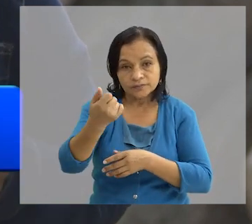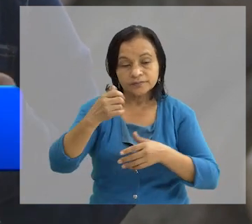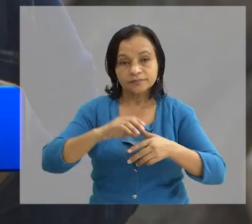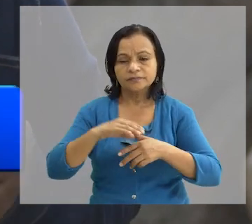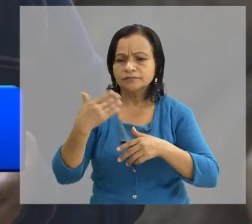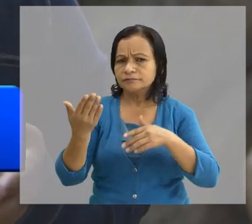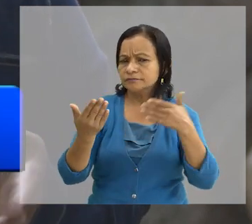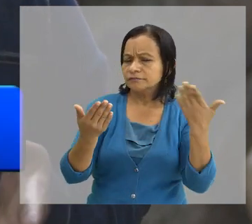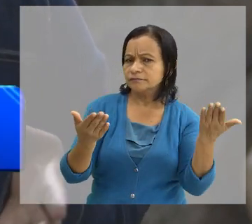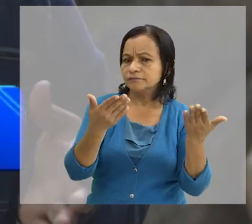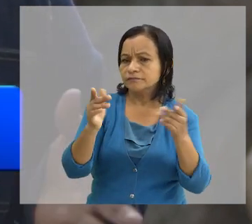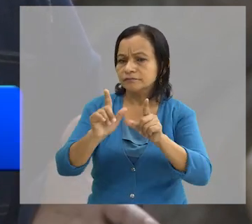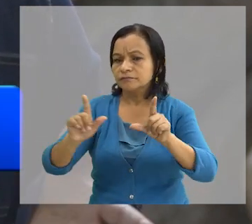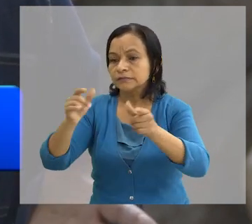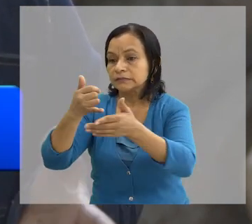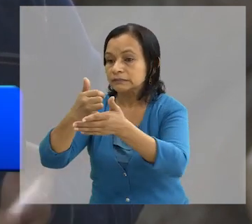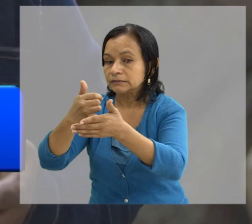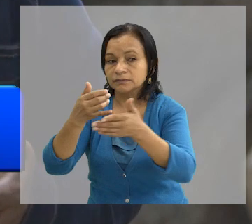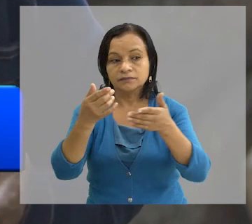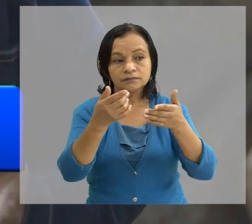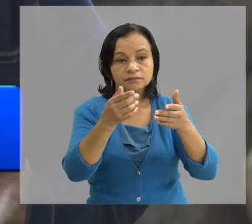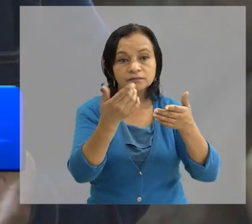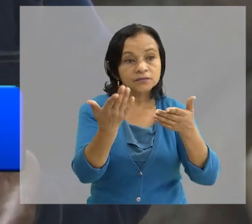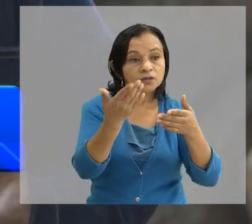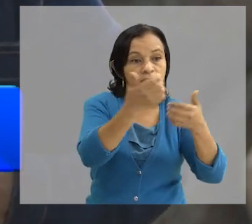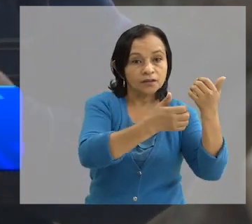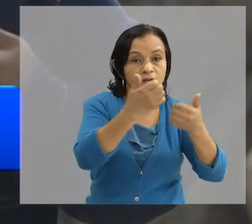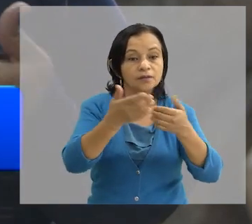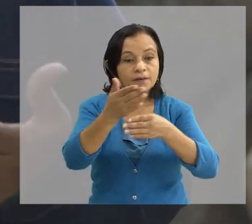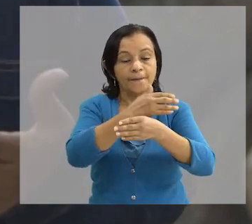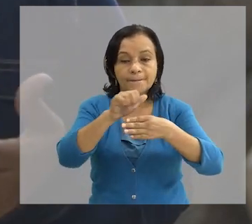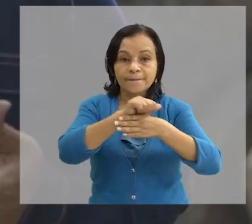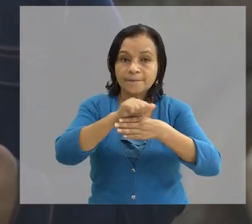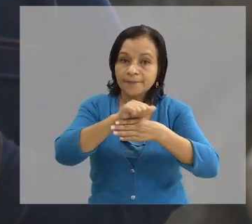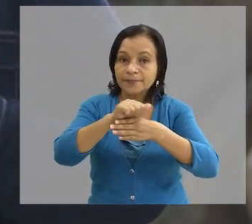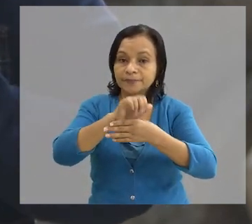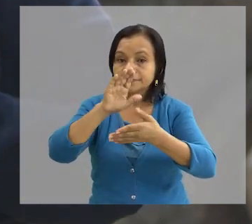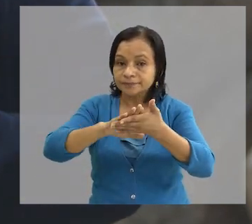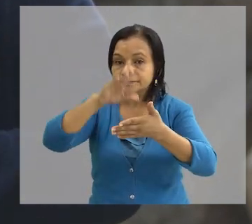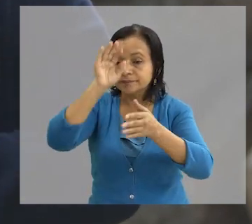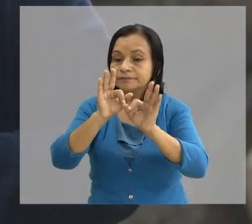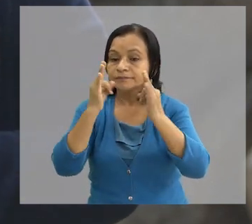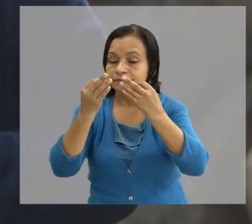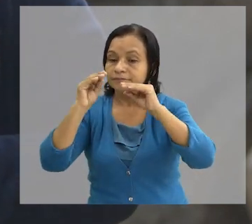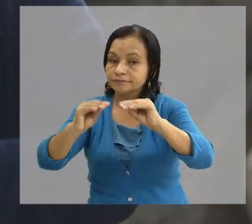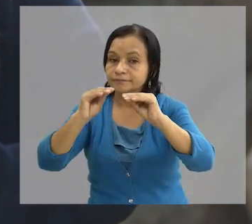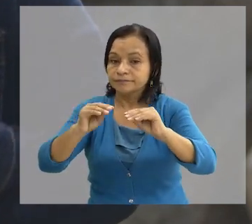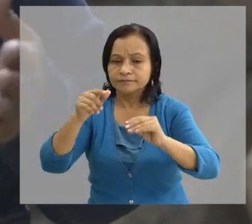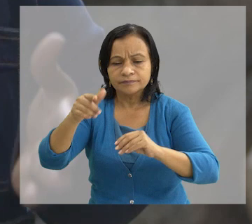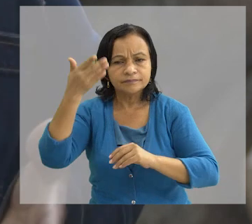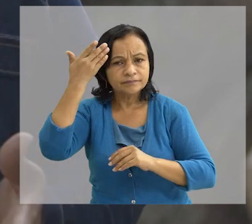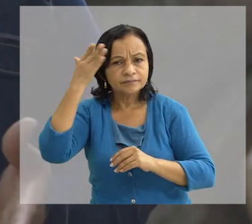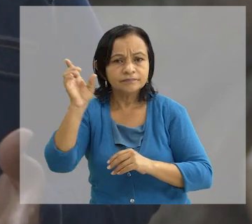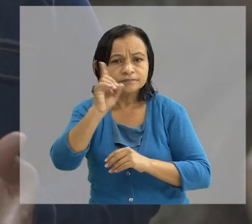Conocer cuáles son los lugares vulnerables Cuáles son nuestras amenazas Prepararnos, preparar a las familias Para que sepan